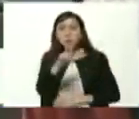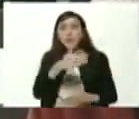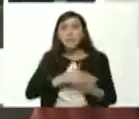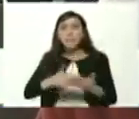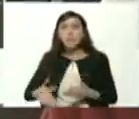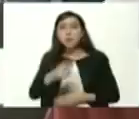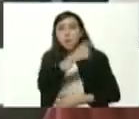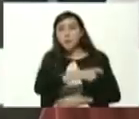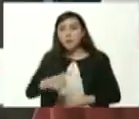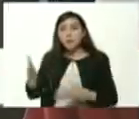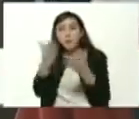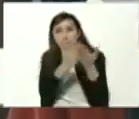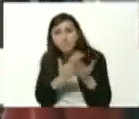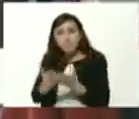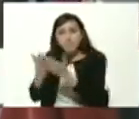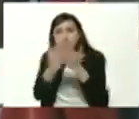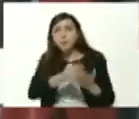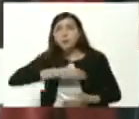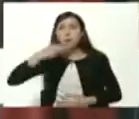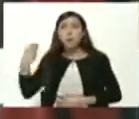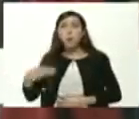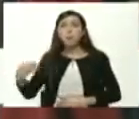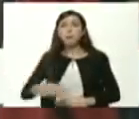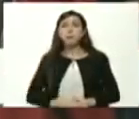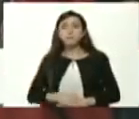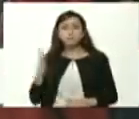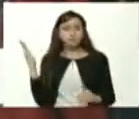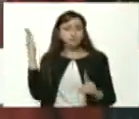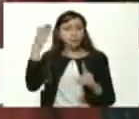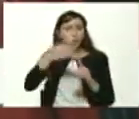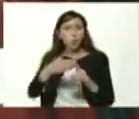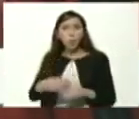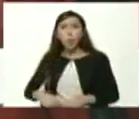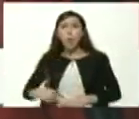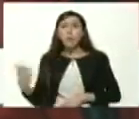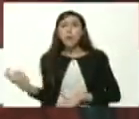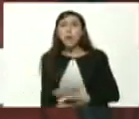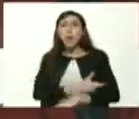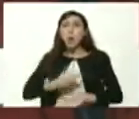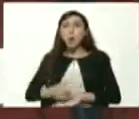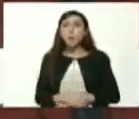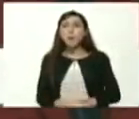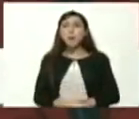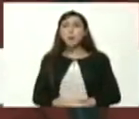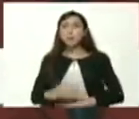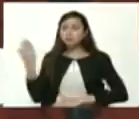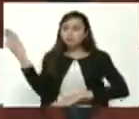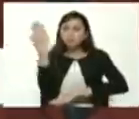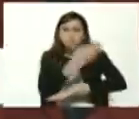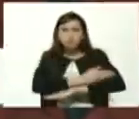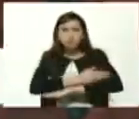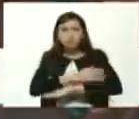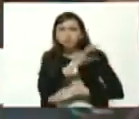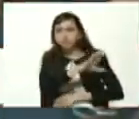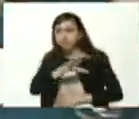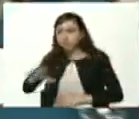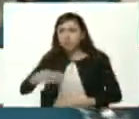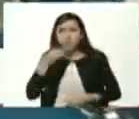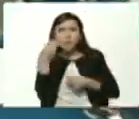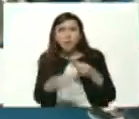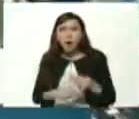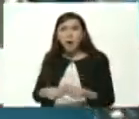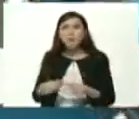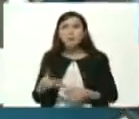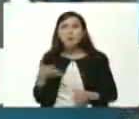universitarios ha sido uno de los retos del gobierno bolivariano ante las sanciones unilaterales impuestas desde el